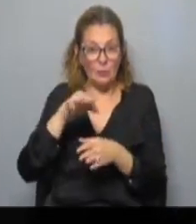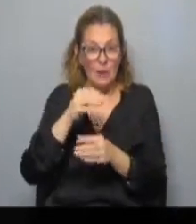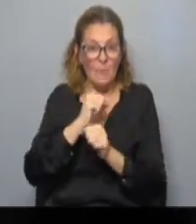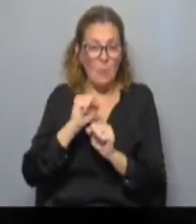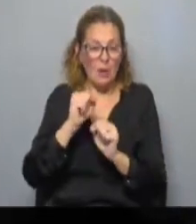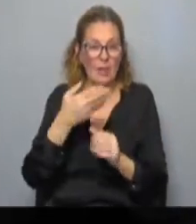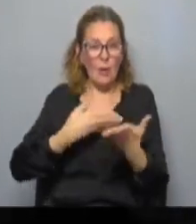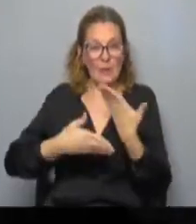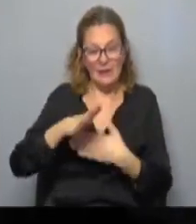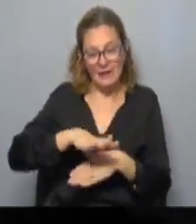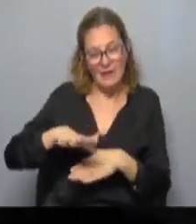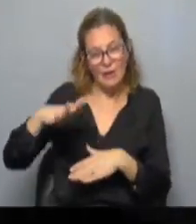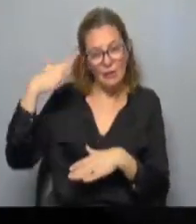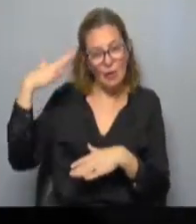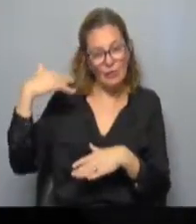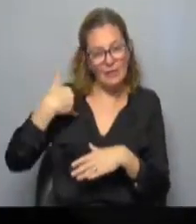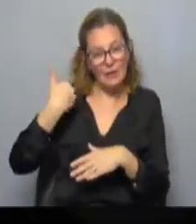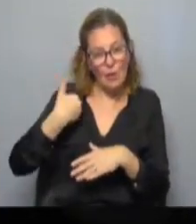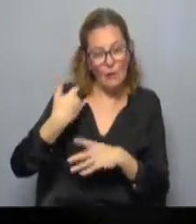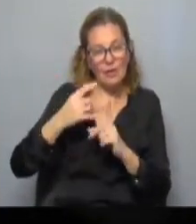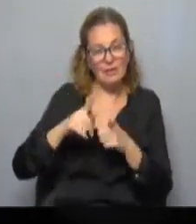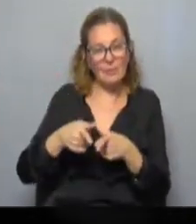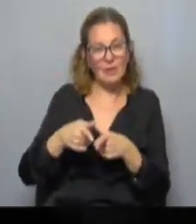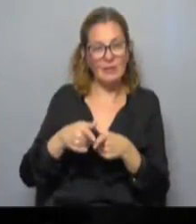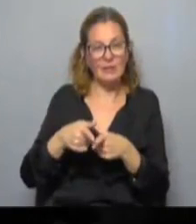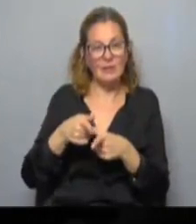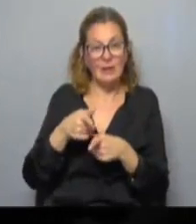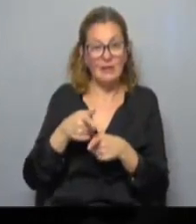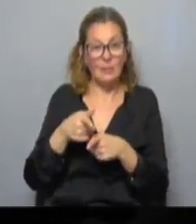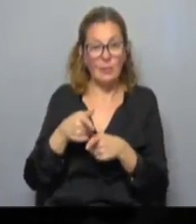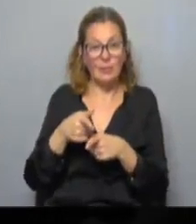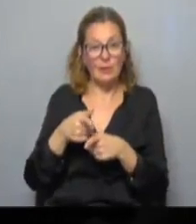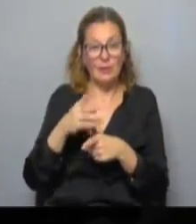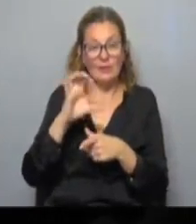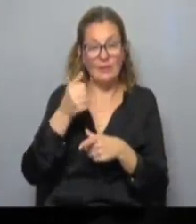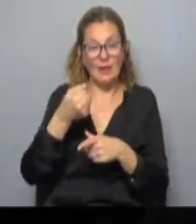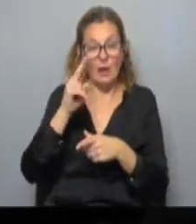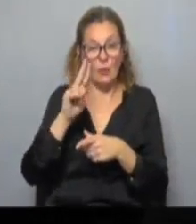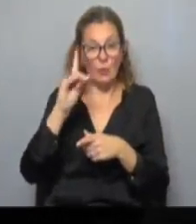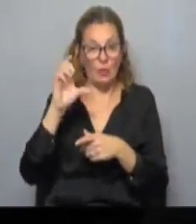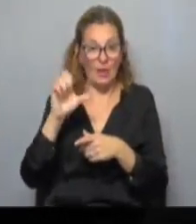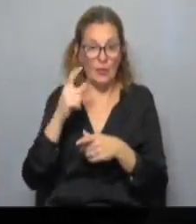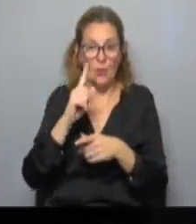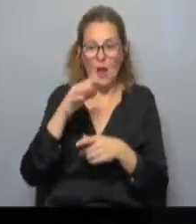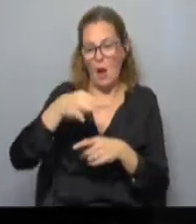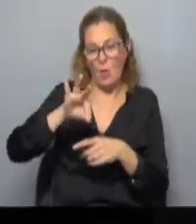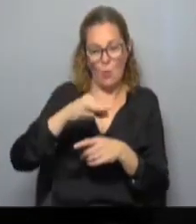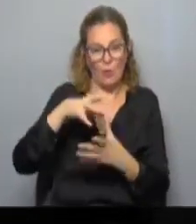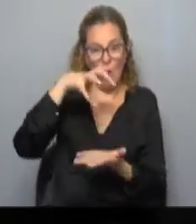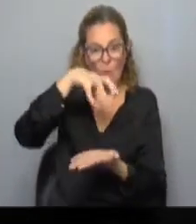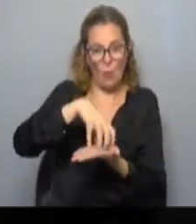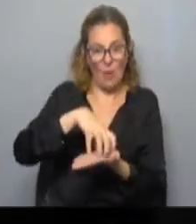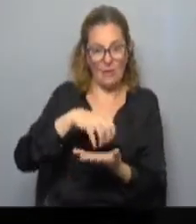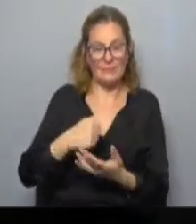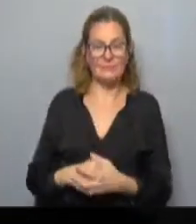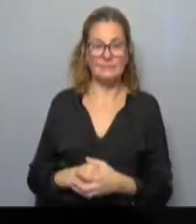compartir entre niñas niños y jóvenes que en esta oportunidad estamos en sacude pero como bien decía Rivero no es el único lugar en el